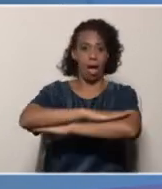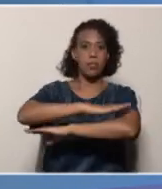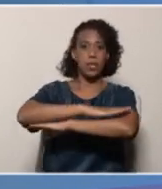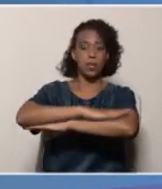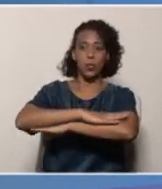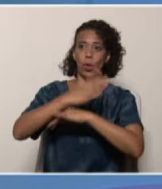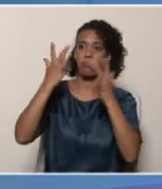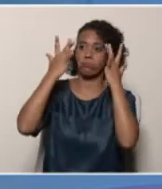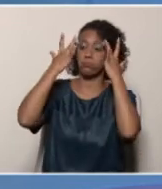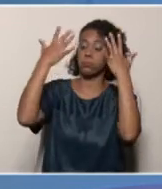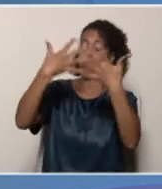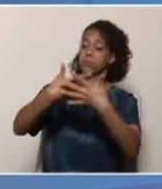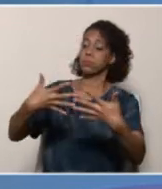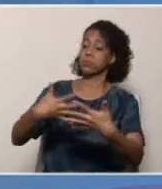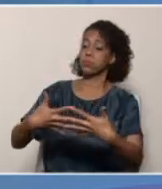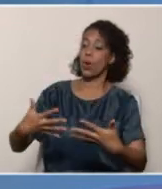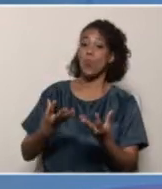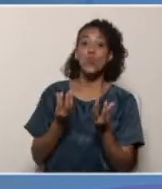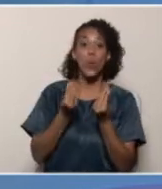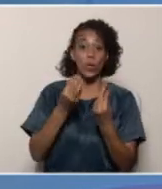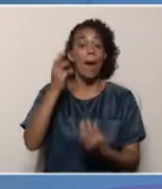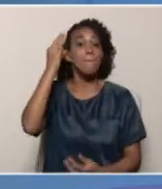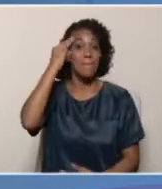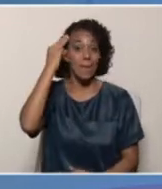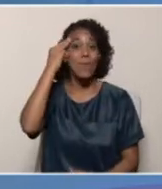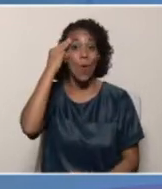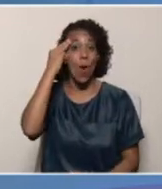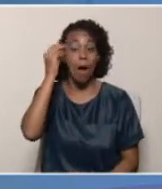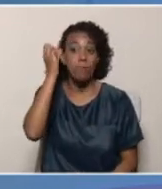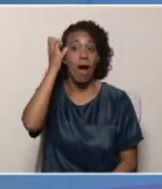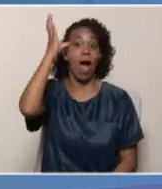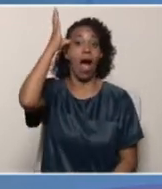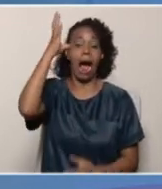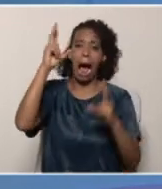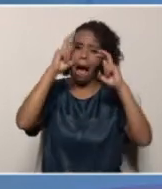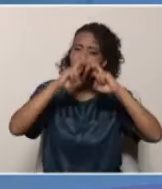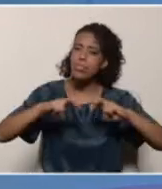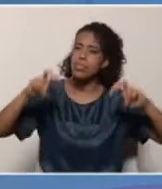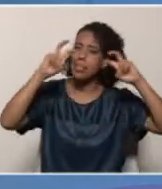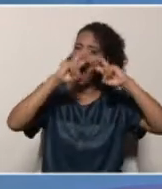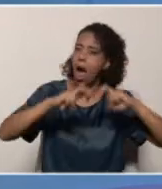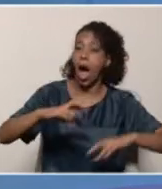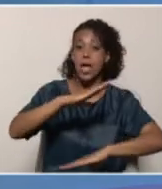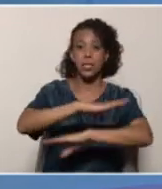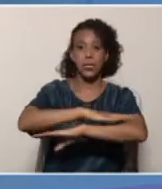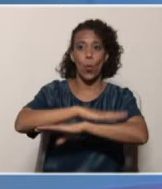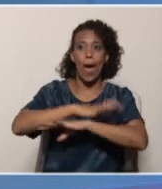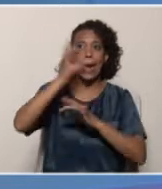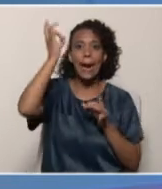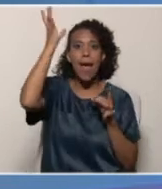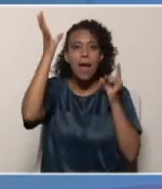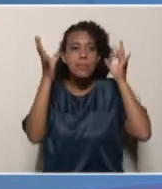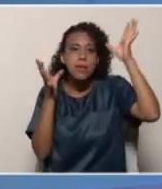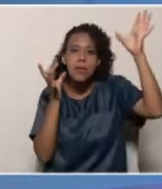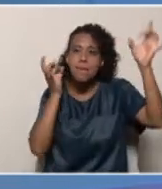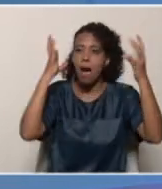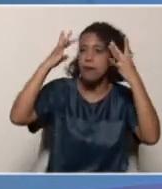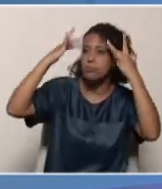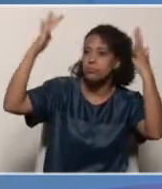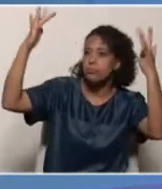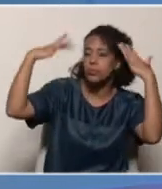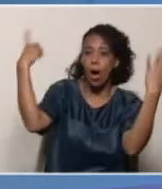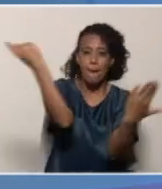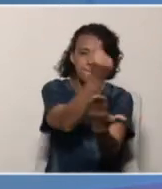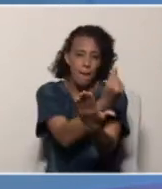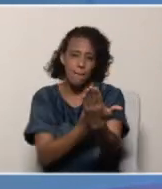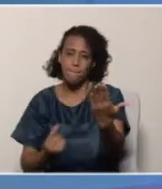intelectuales en donde tienen una muy buena memoria, muy buena capacidad de análisis, actitudes creativas que son imaginativos, que